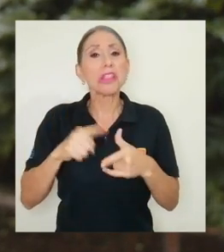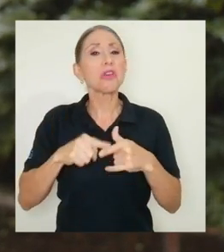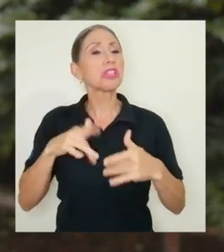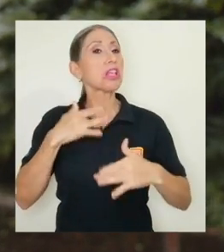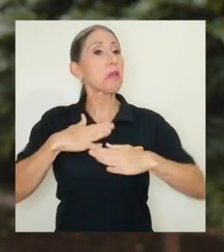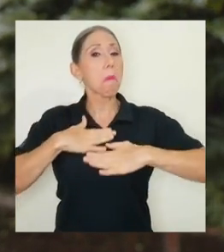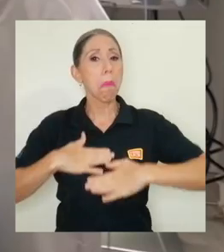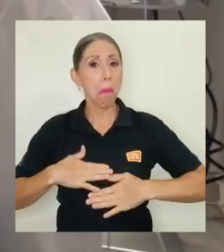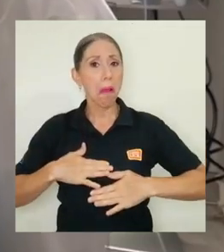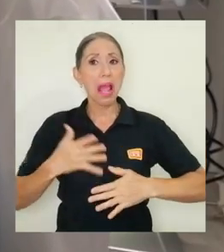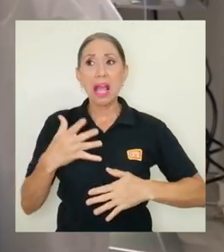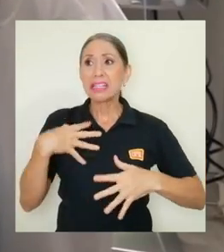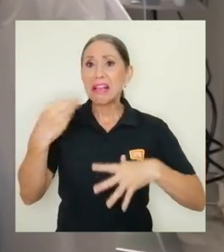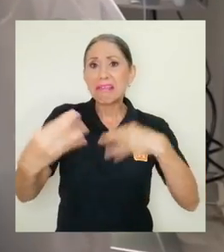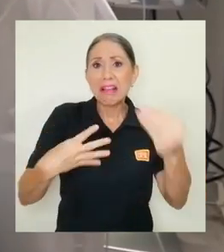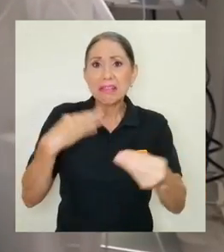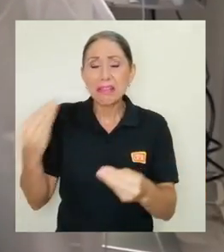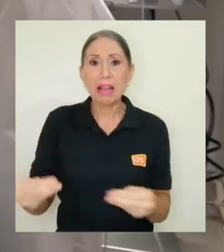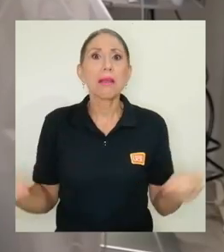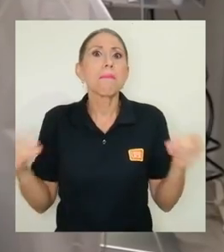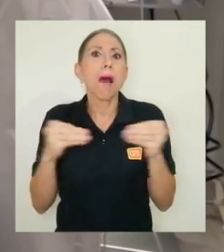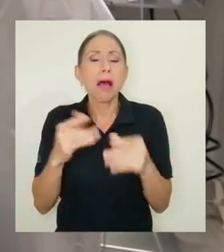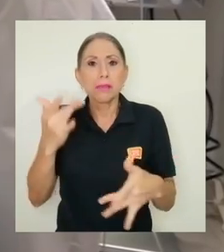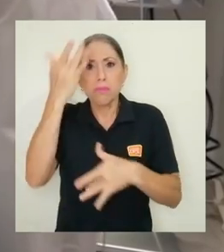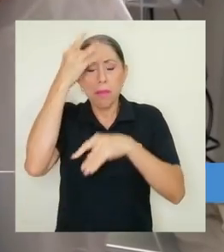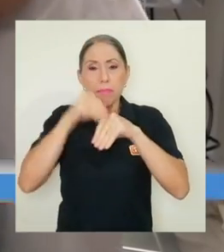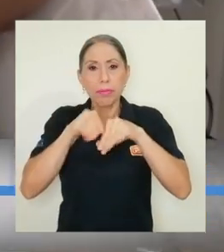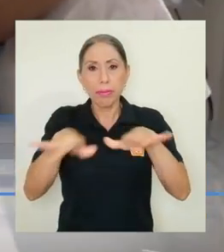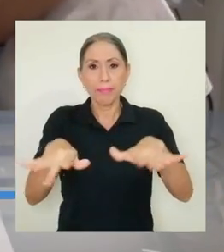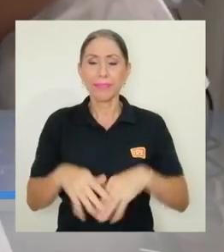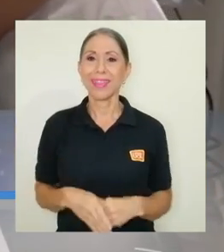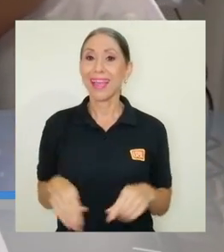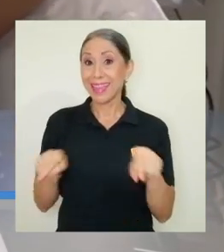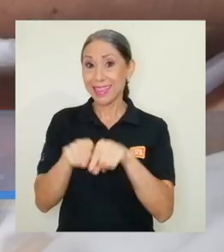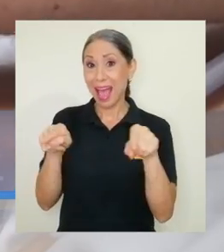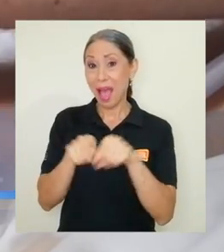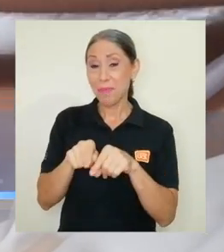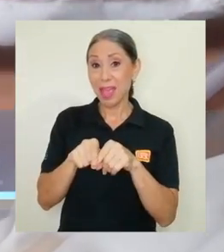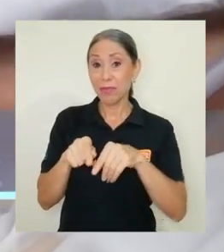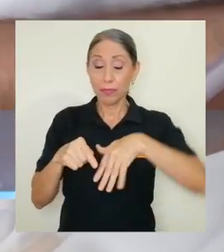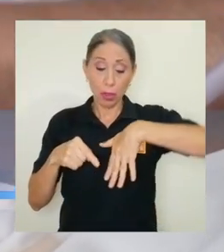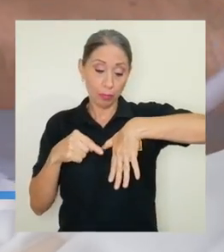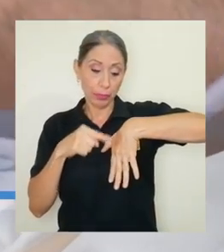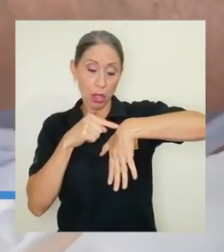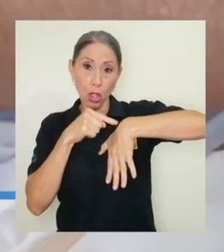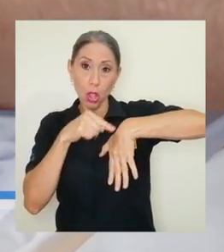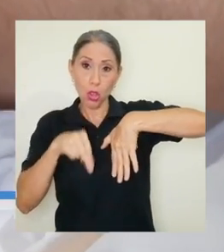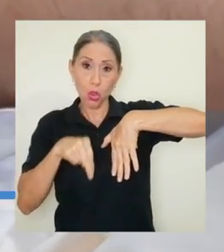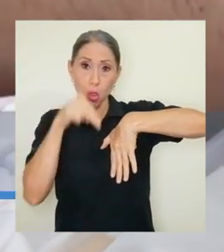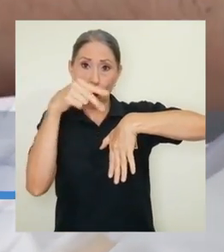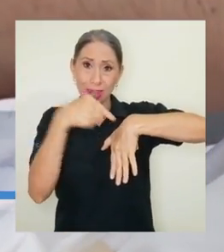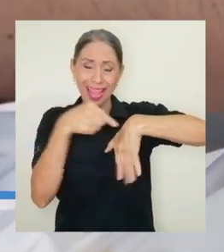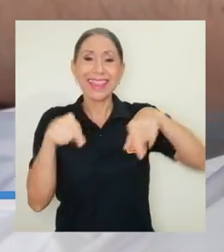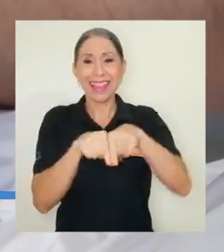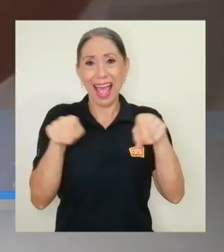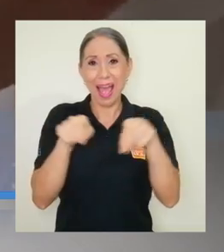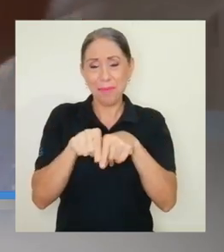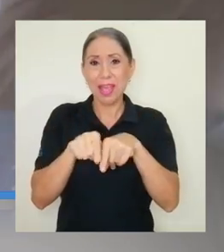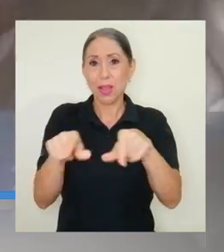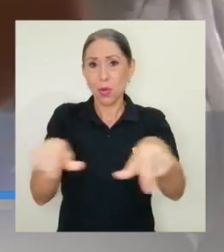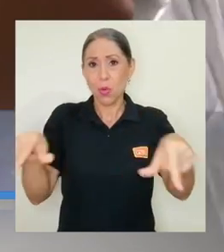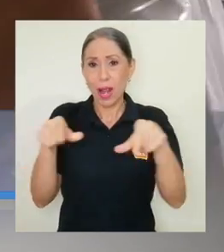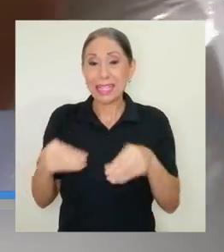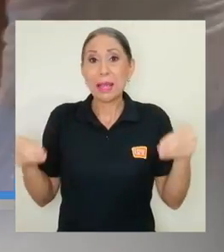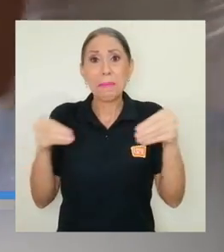y eso hace que el contagio aumente. Adicionalmente, la zona norte también se encuentra entre las regiones que presentan